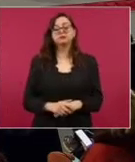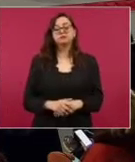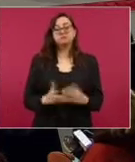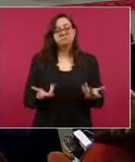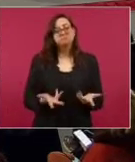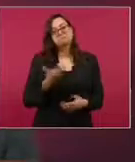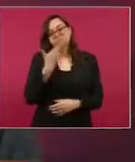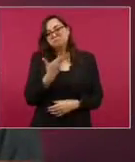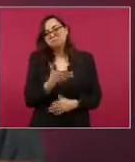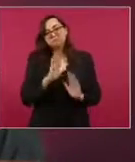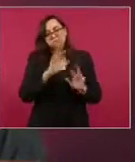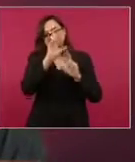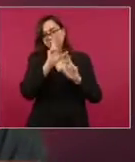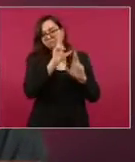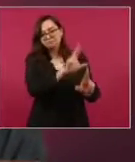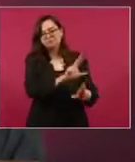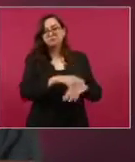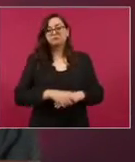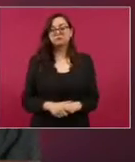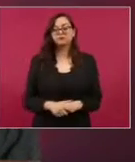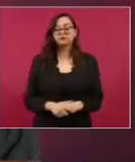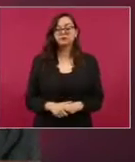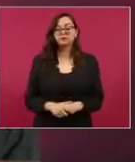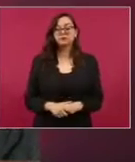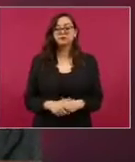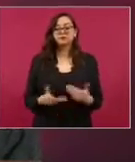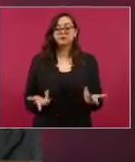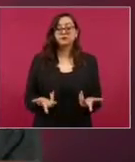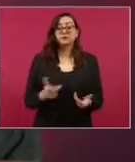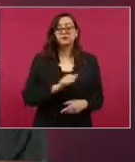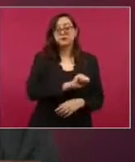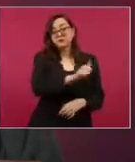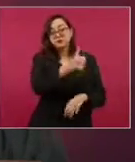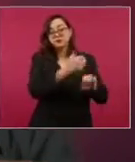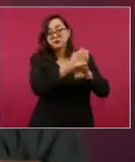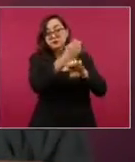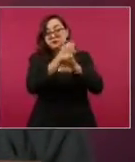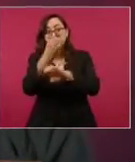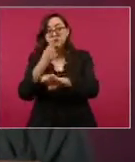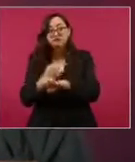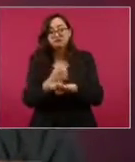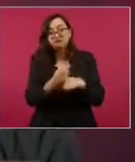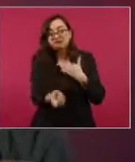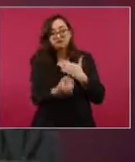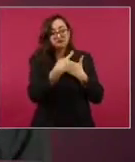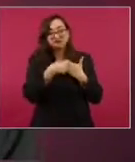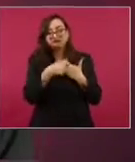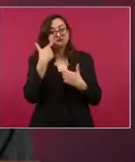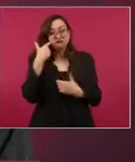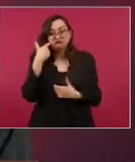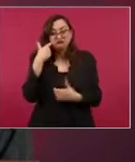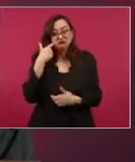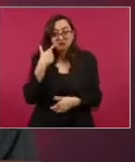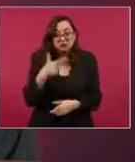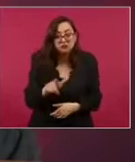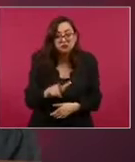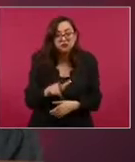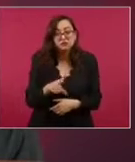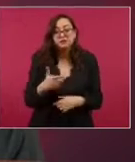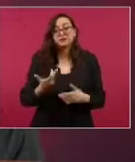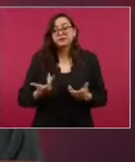tomado esta importante decisión. Al resto de los estados que decidieron quedarse fuera de la federalización y del plan de IMSS-Bienestar,